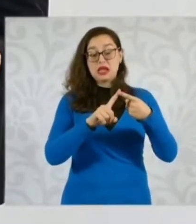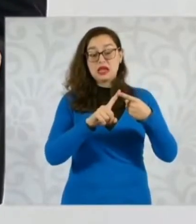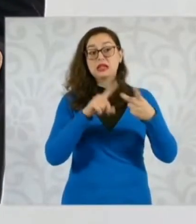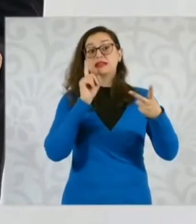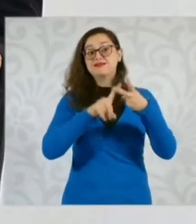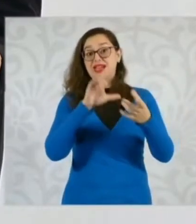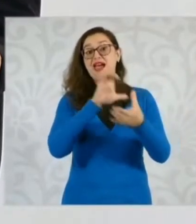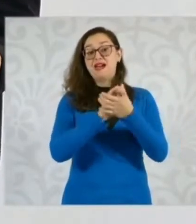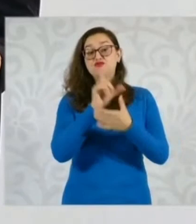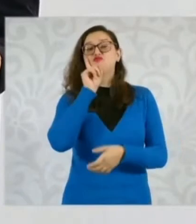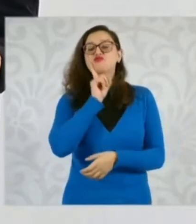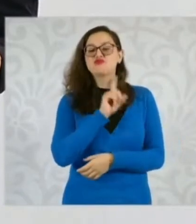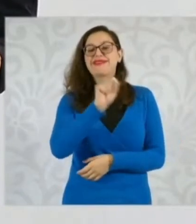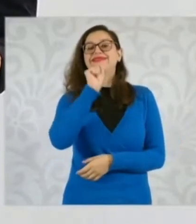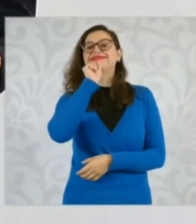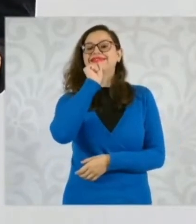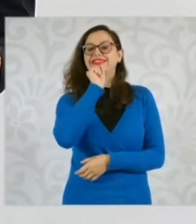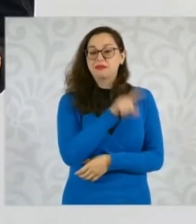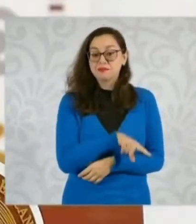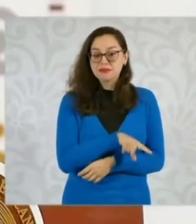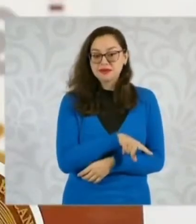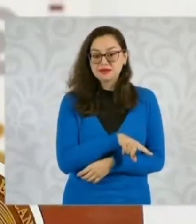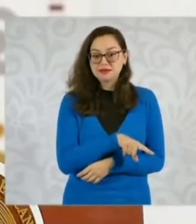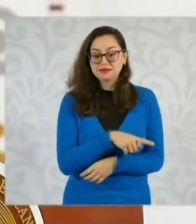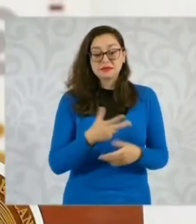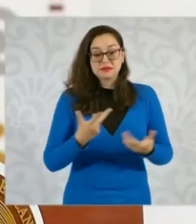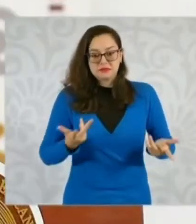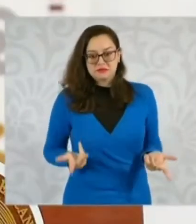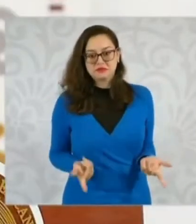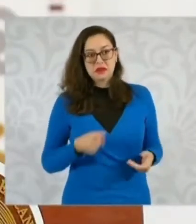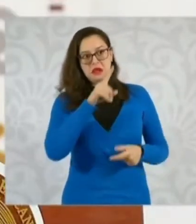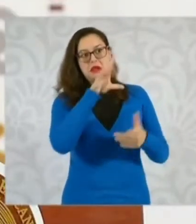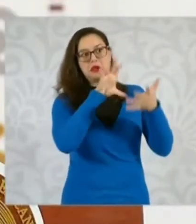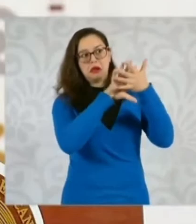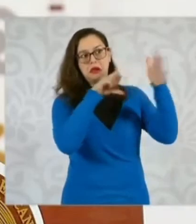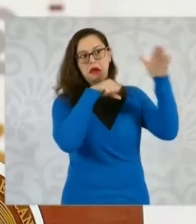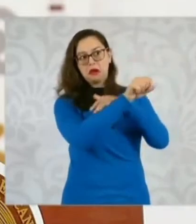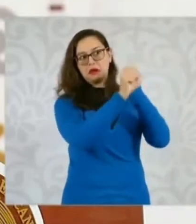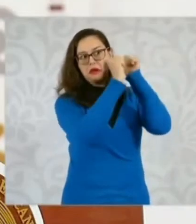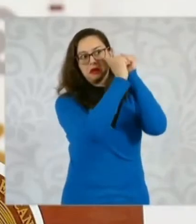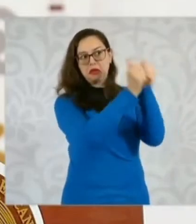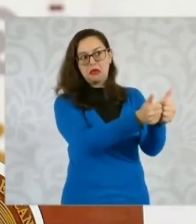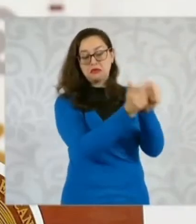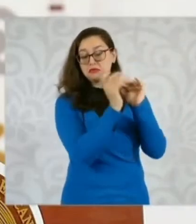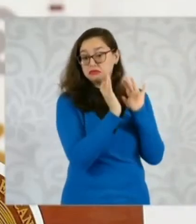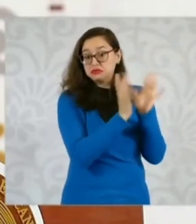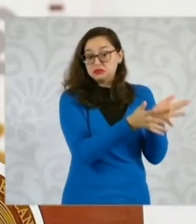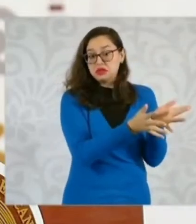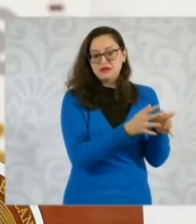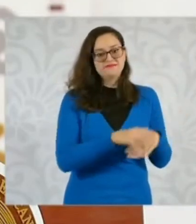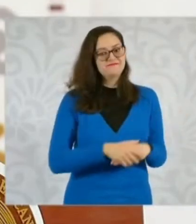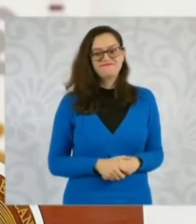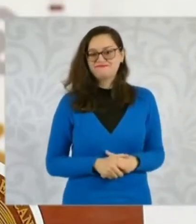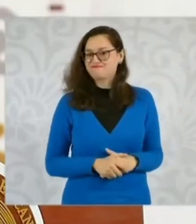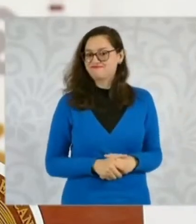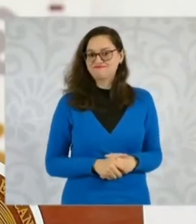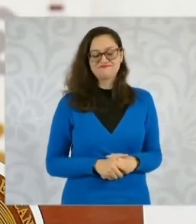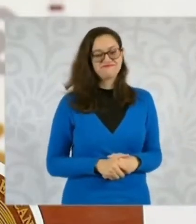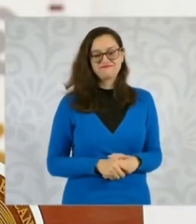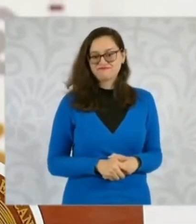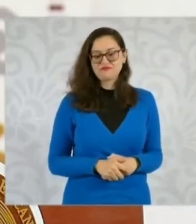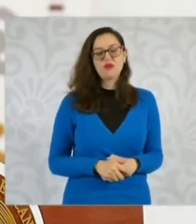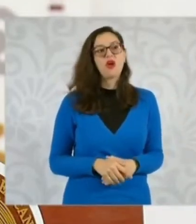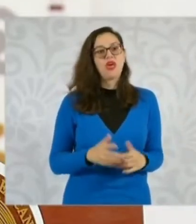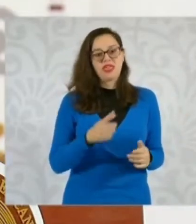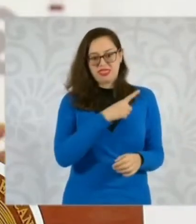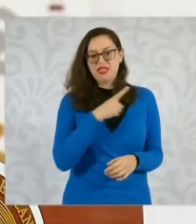El hecho de que García Luna esté en la cárcel no quiere decir que no haya que solicitar la extradición, porque una persona puede abandonar la cárcel